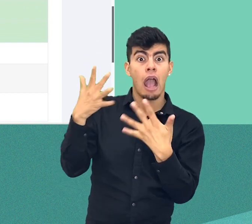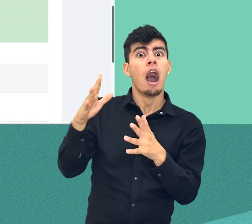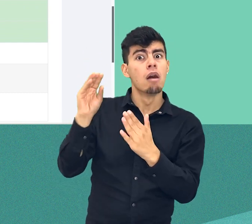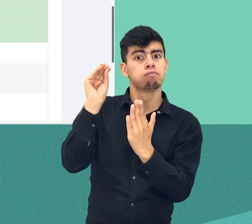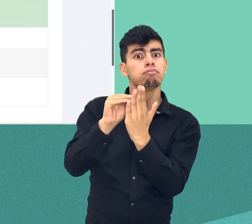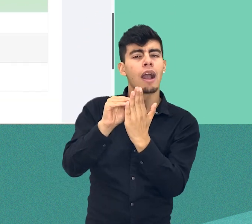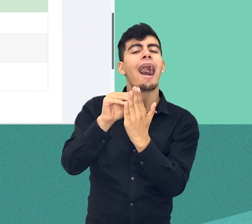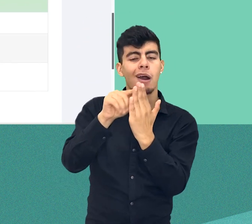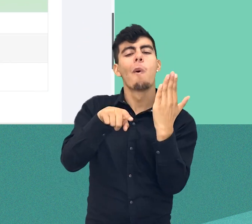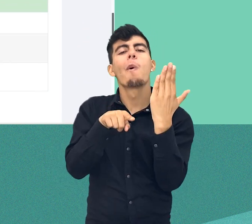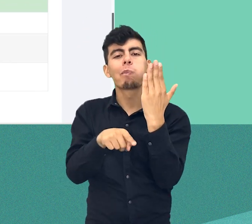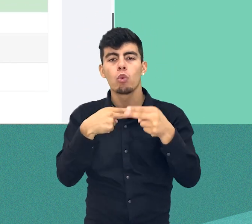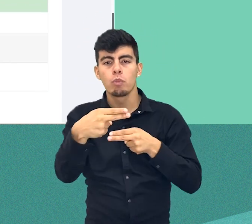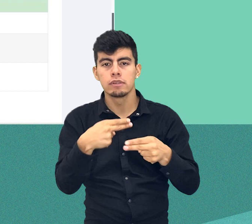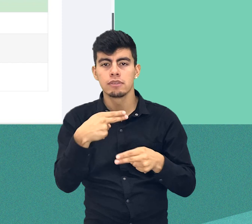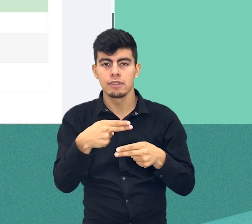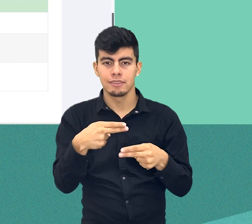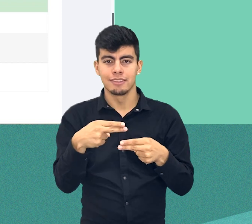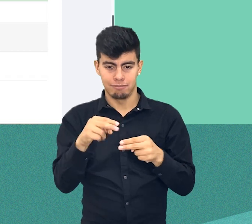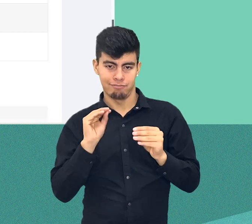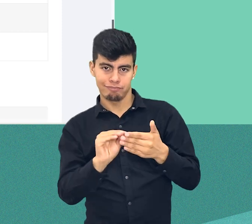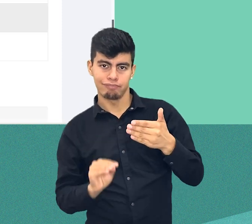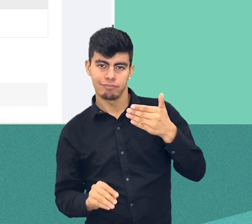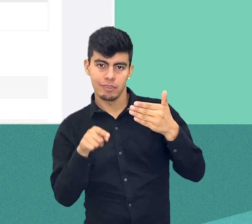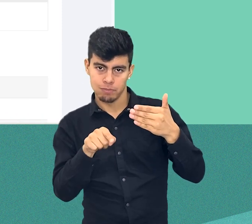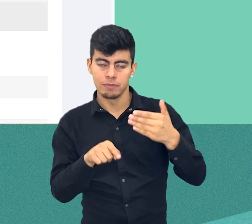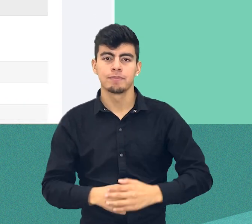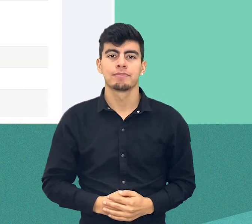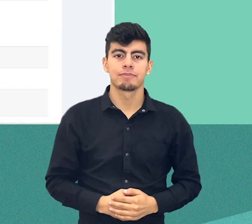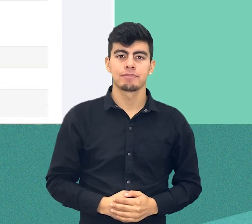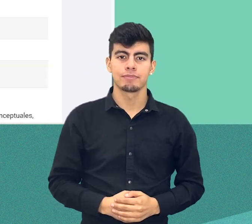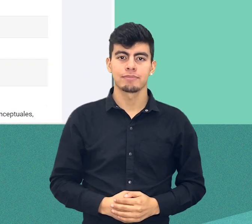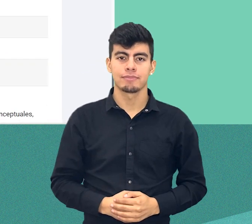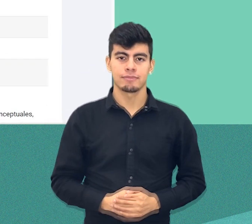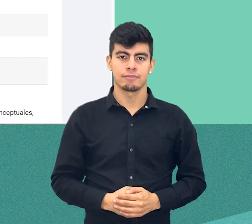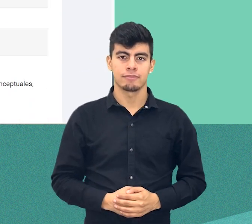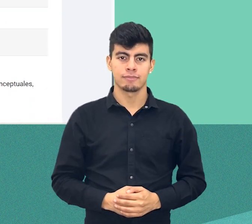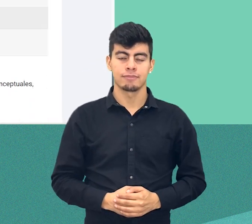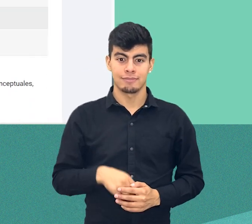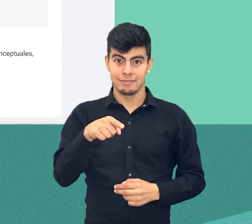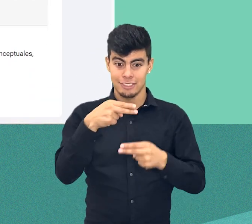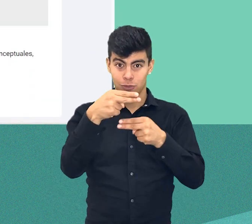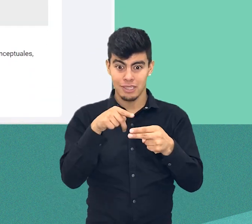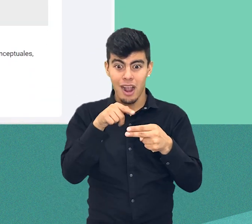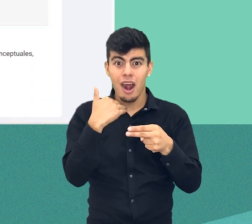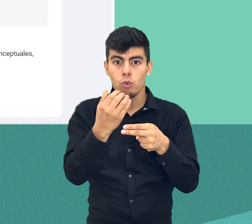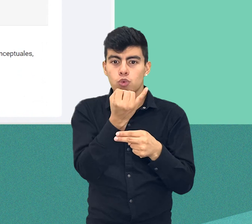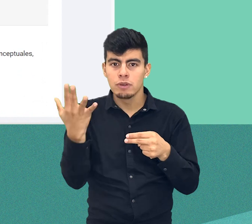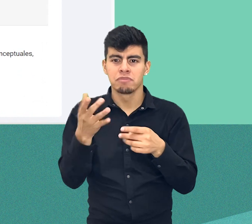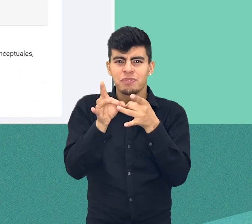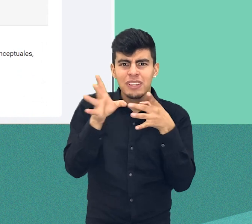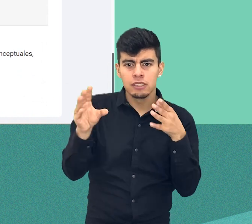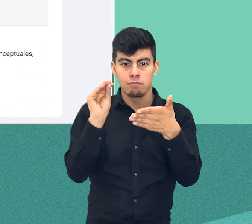realizado la revisión de la tarea. Si la tarea fue evaluada, aparecerá en la parte inferior la sección Comentario con la